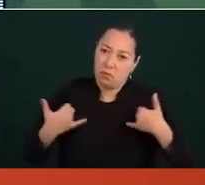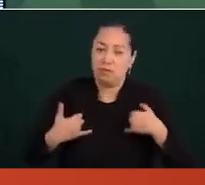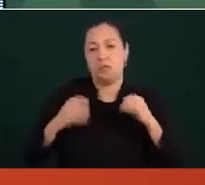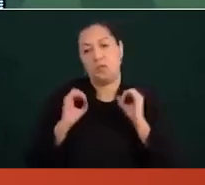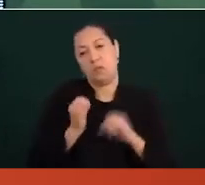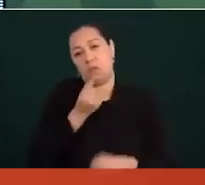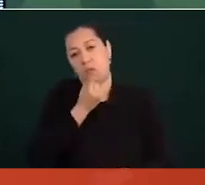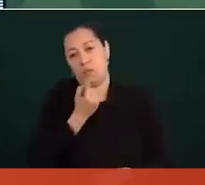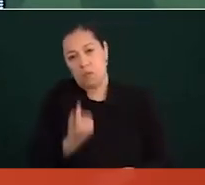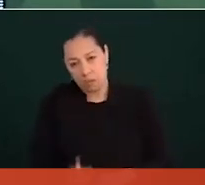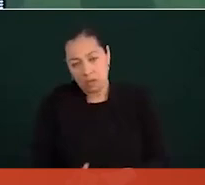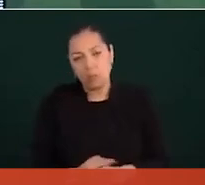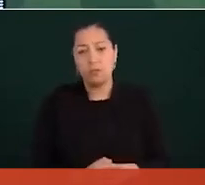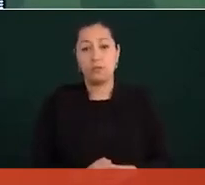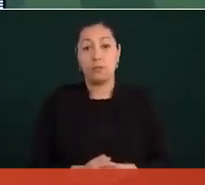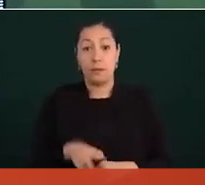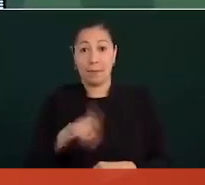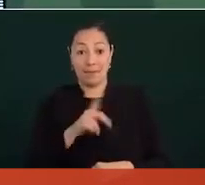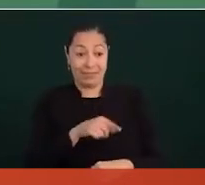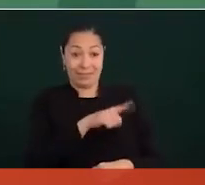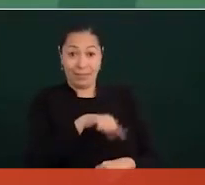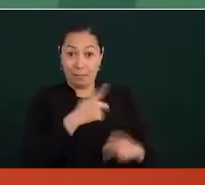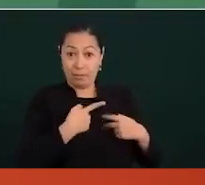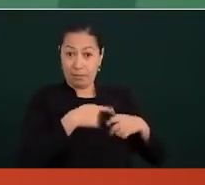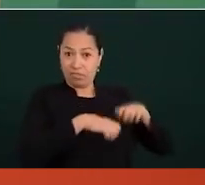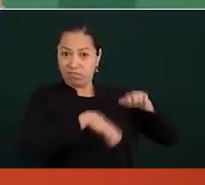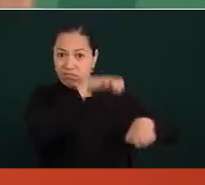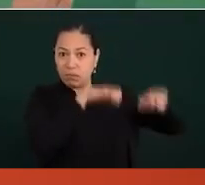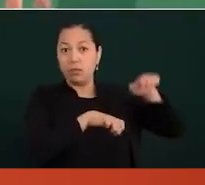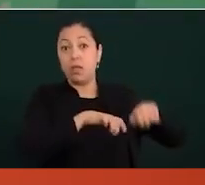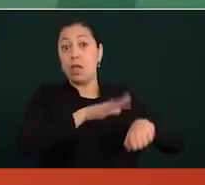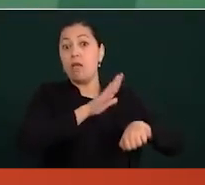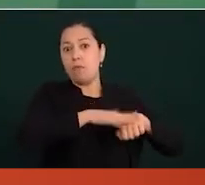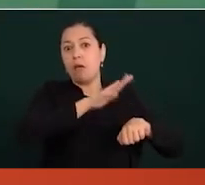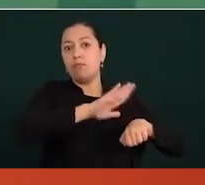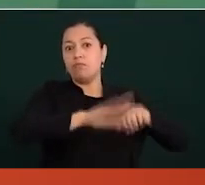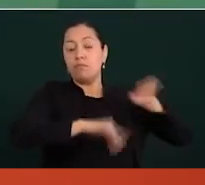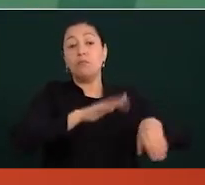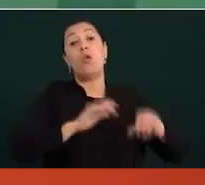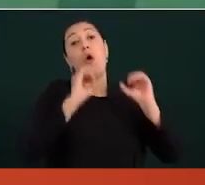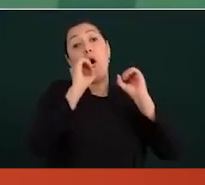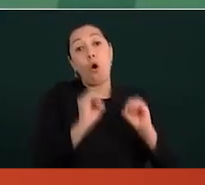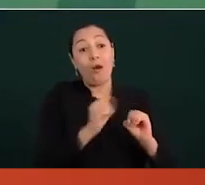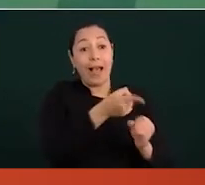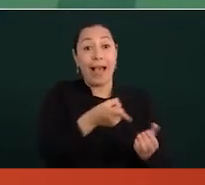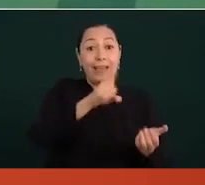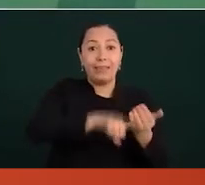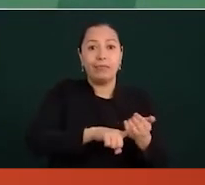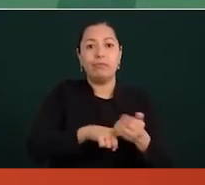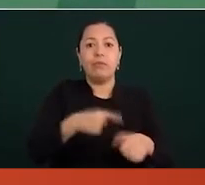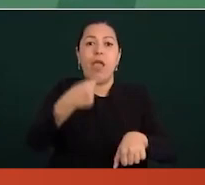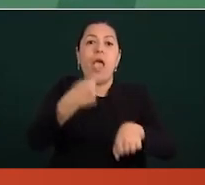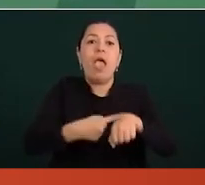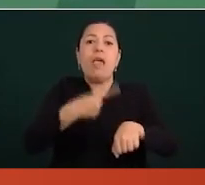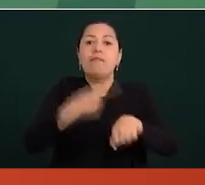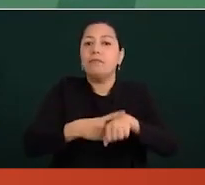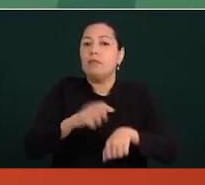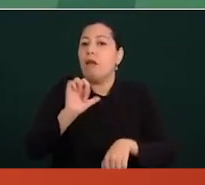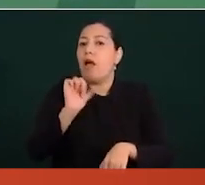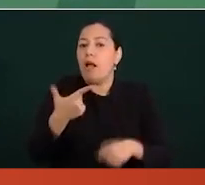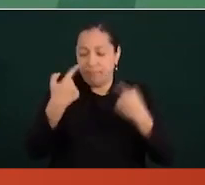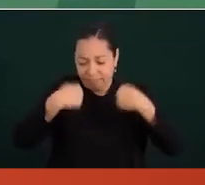con adultos mayores y con quienes tienen enfermedades crónicas. vacunas. Entonces,